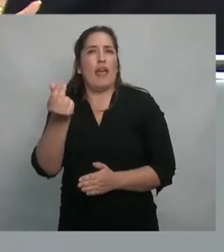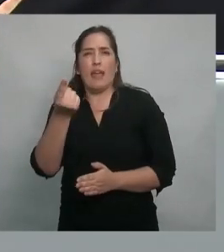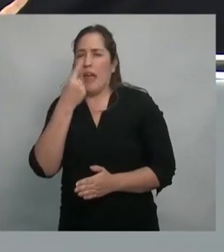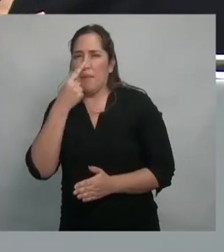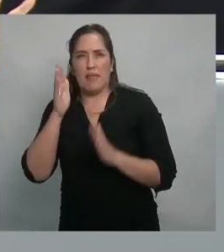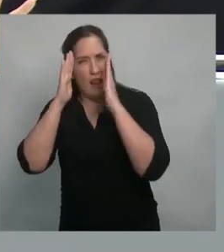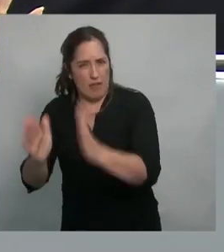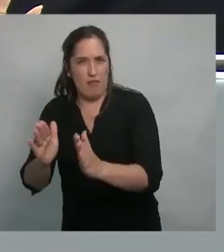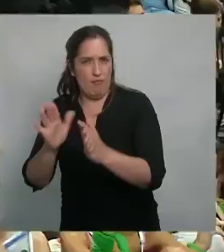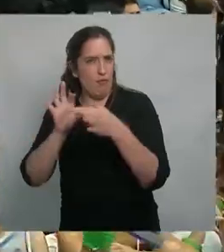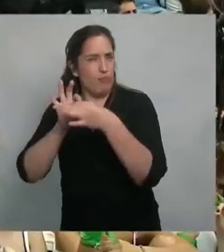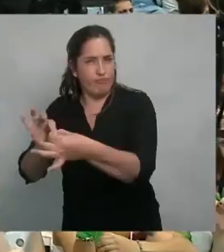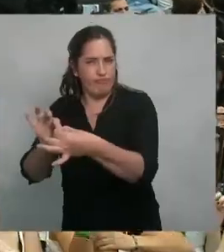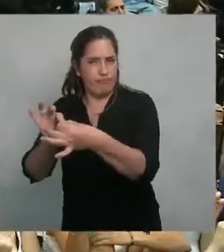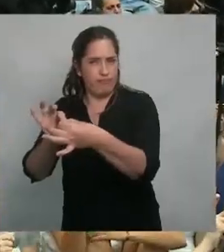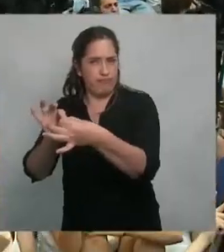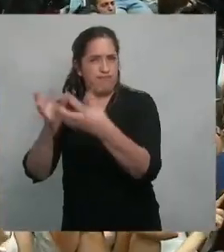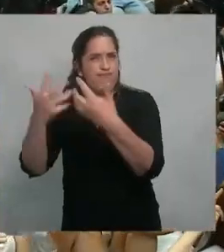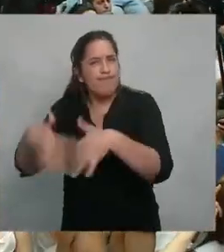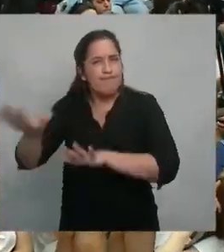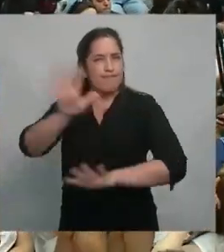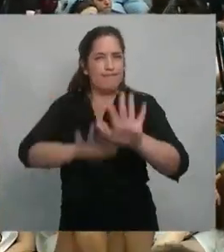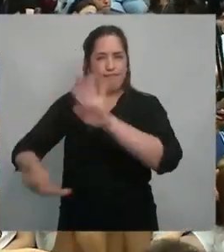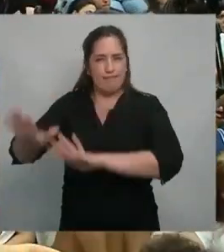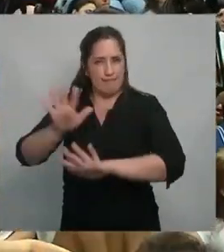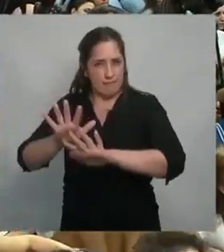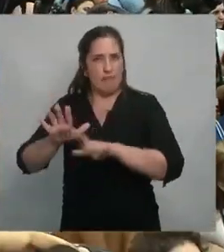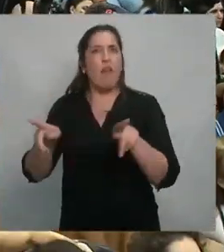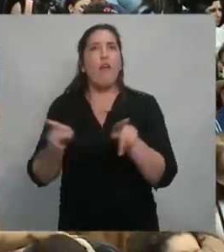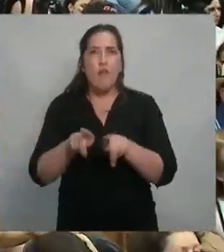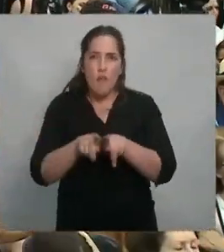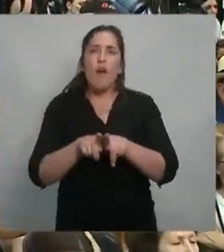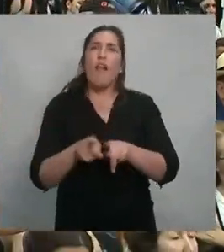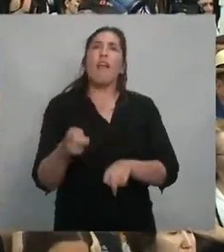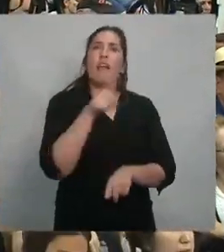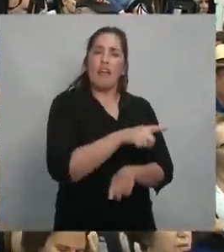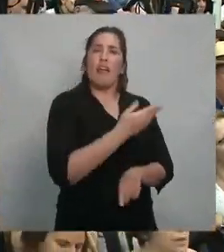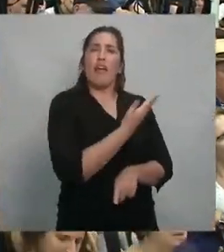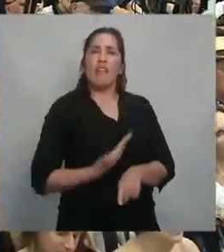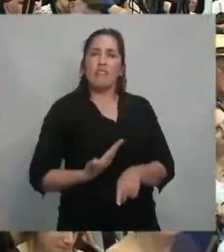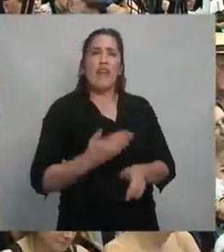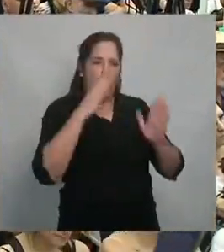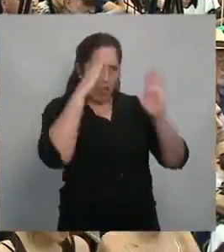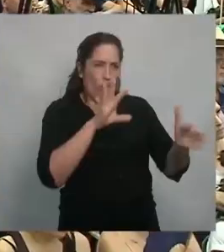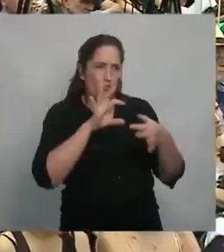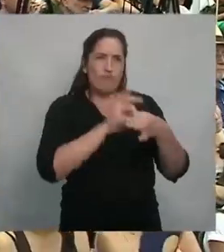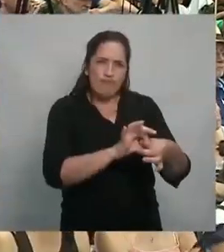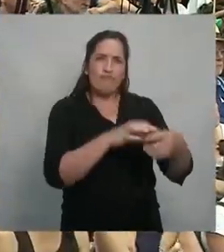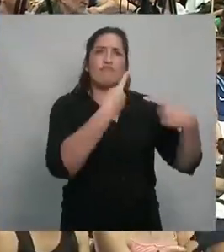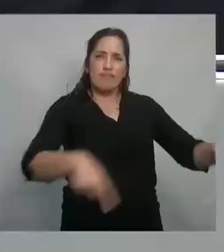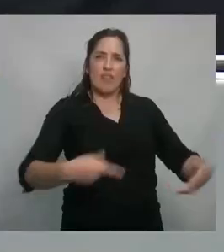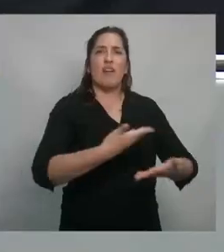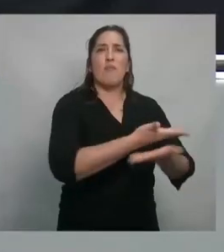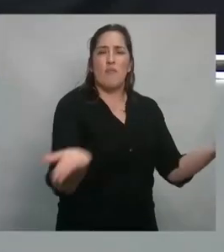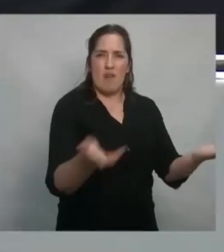el Estado de bienestar. El Estado de bienestar